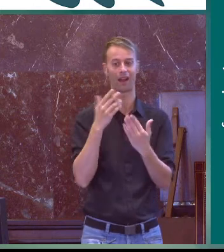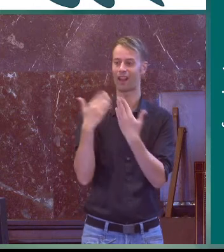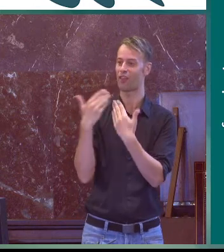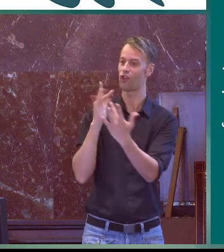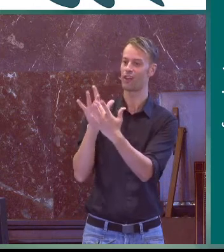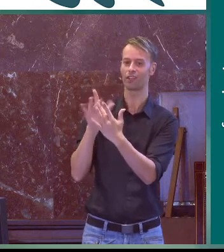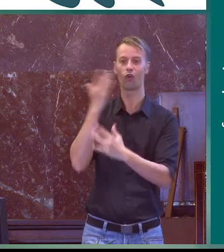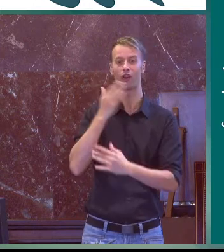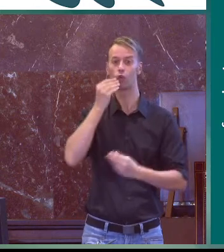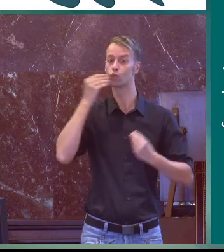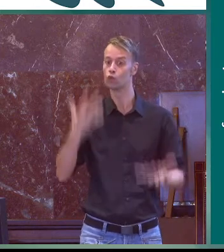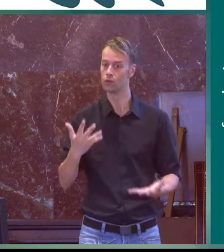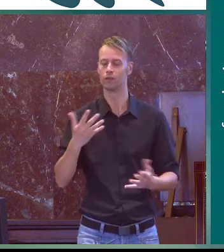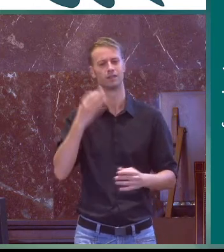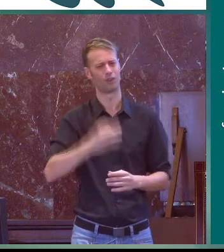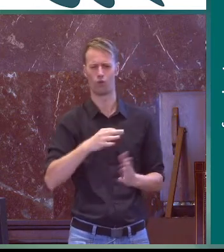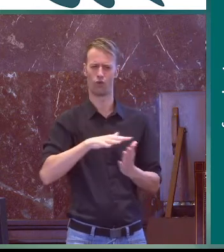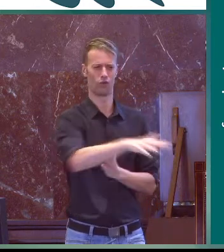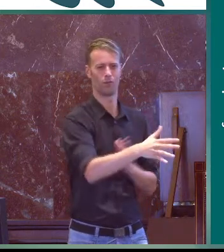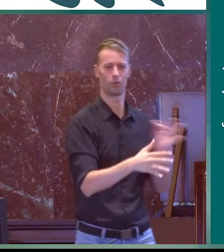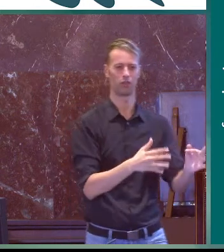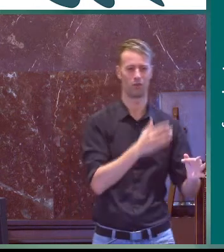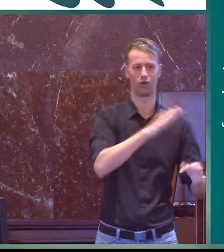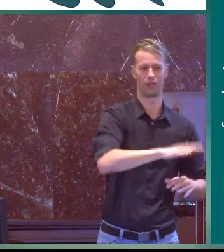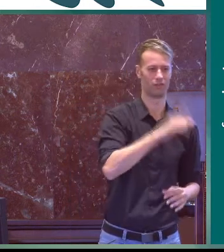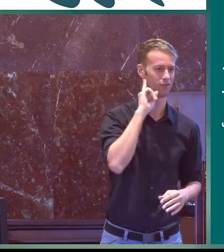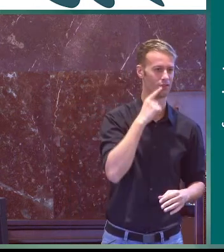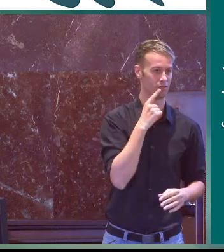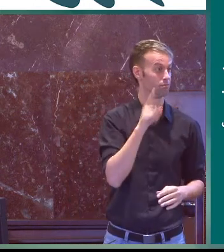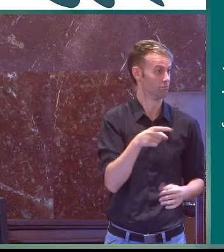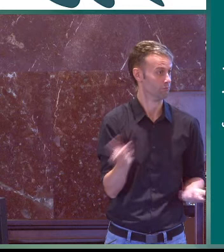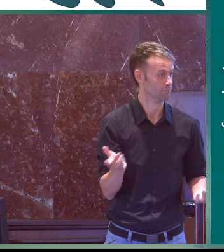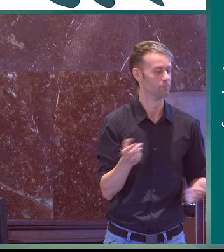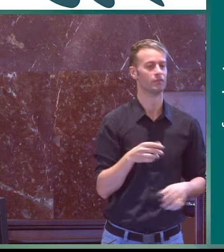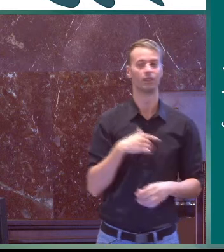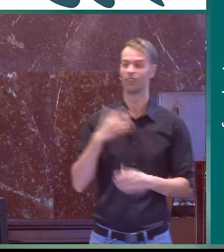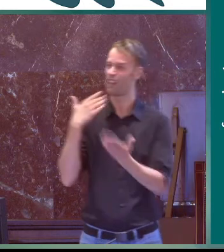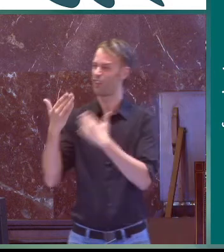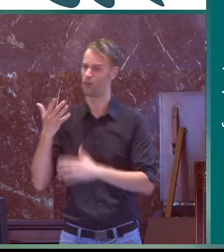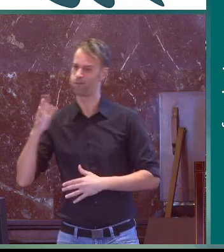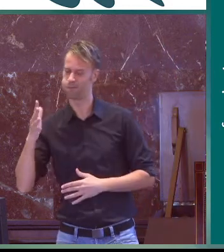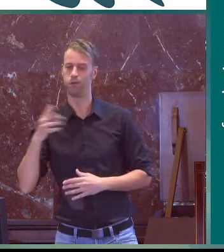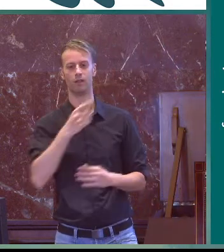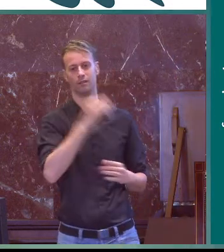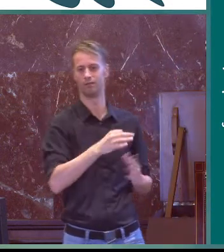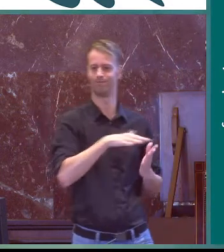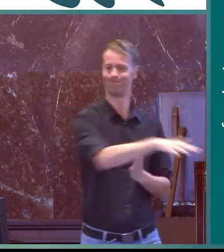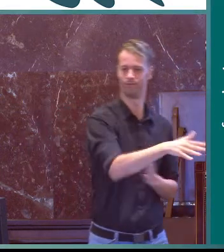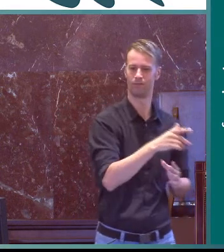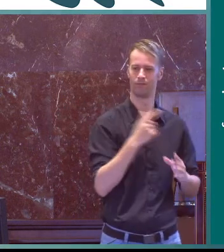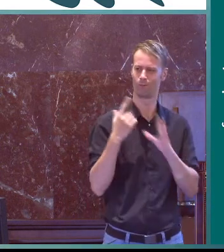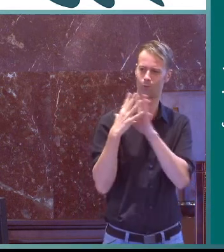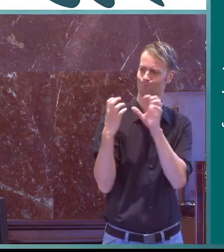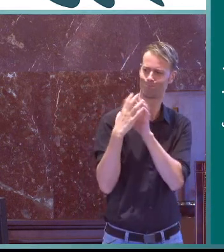aunque no influya directamente en el niño si la relación de los padres con el colegio es buena va a influir en el niño de forma positiva creo que es lógico